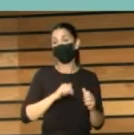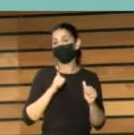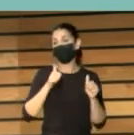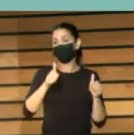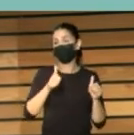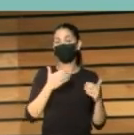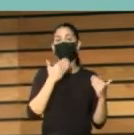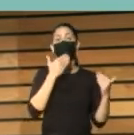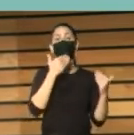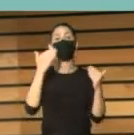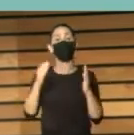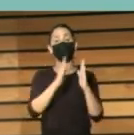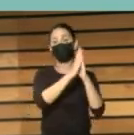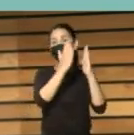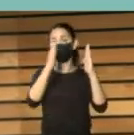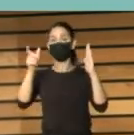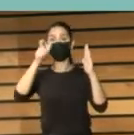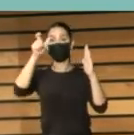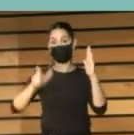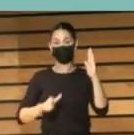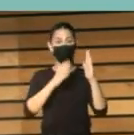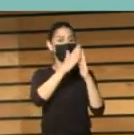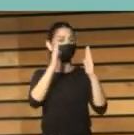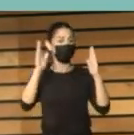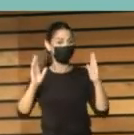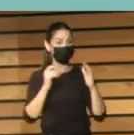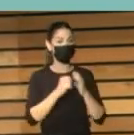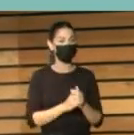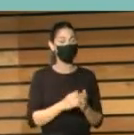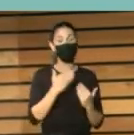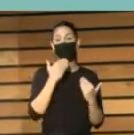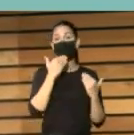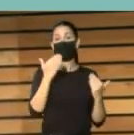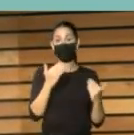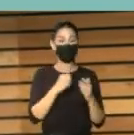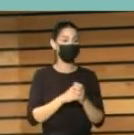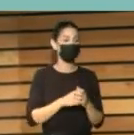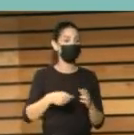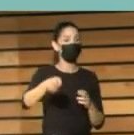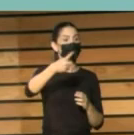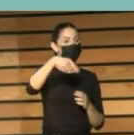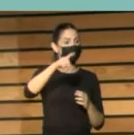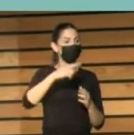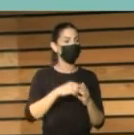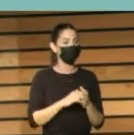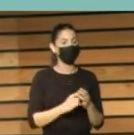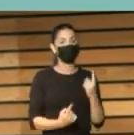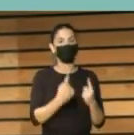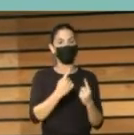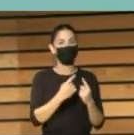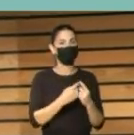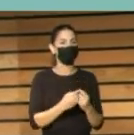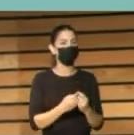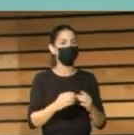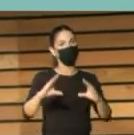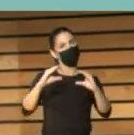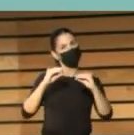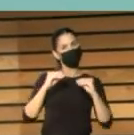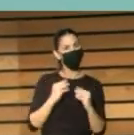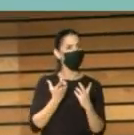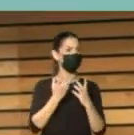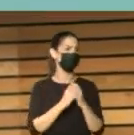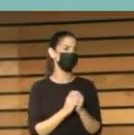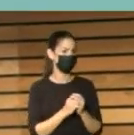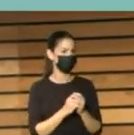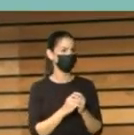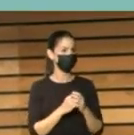bibliotecarios y bibliotecaras de Canarias por ese empuje, por tirarnos muchas veces de las orejas a quienes estamos en las instituciones y recordarnos permanentemente